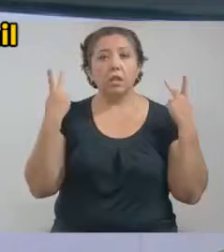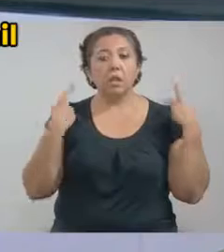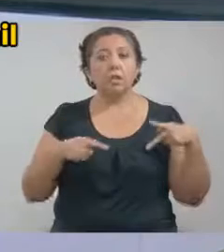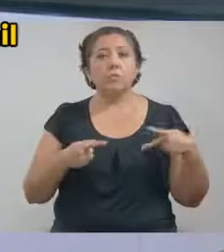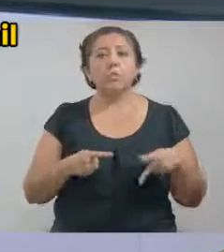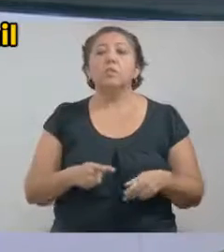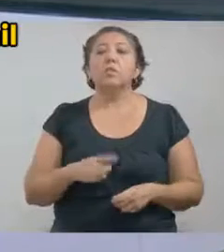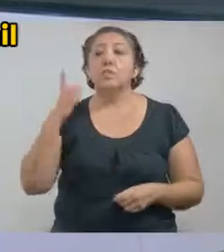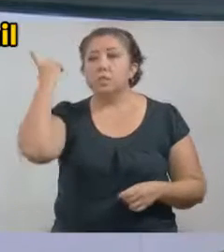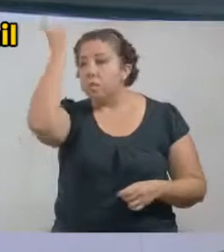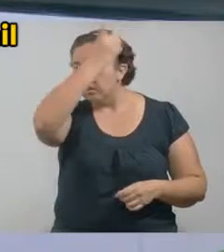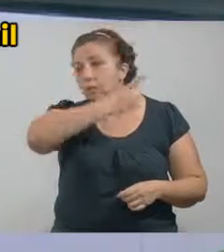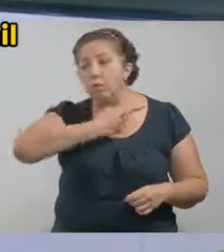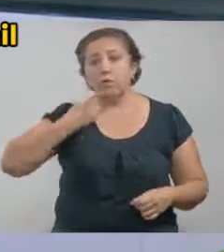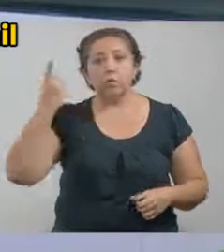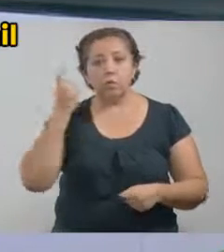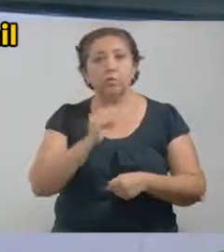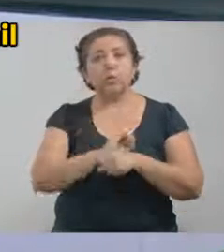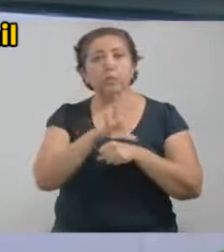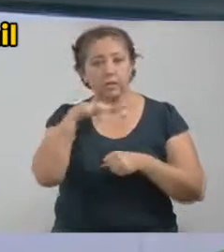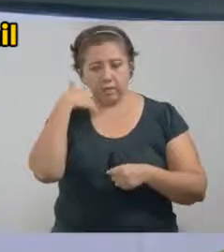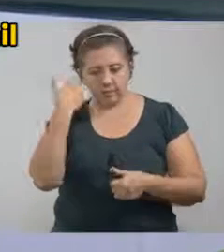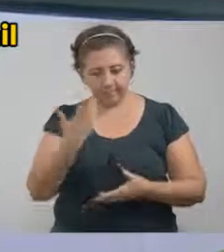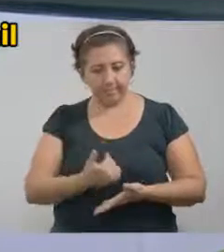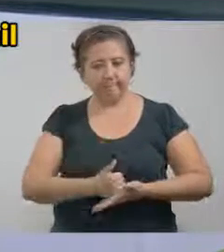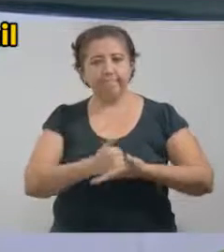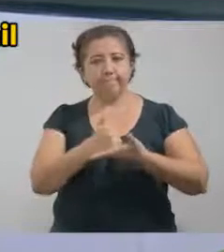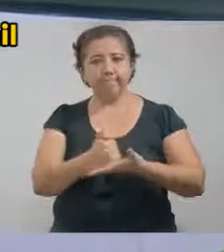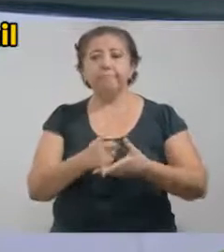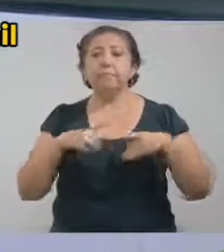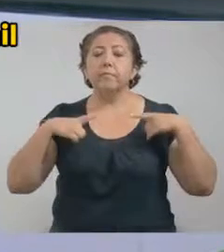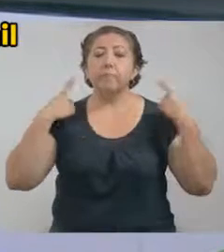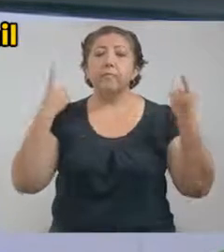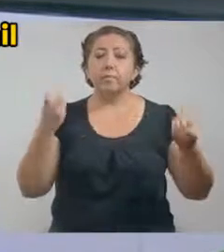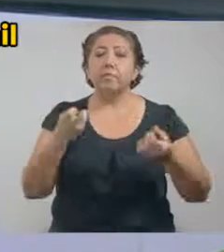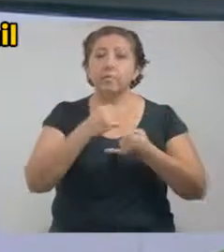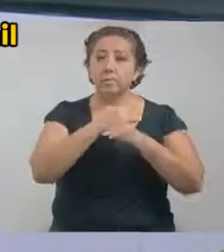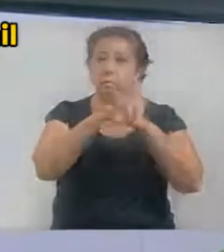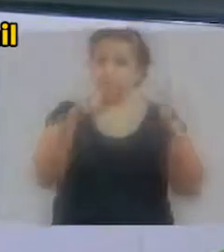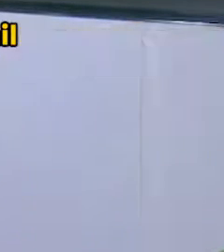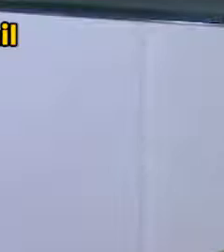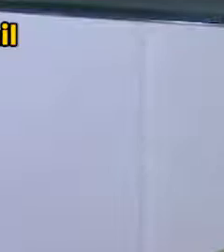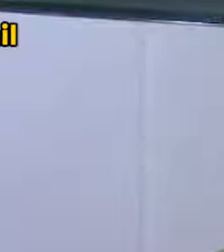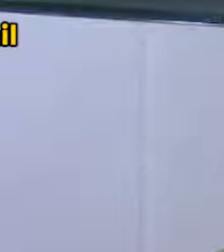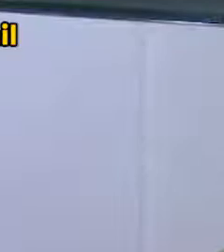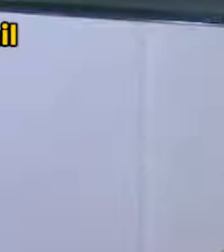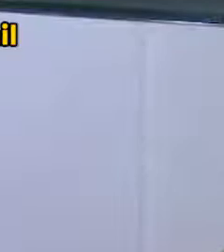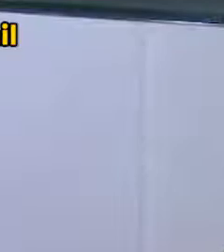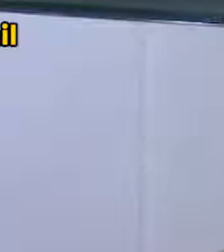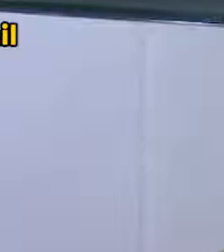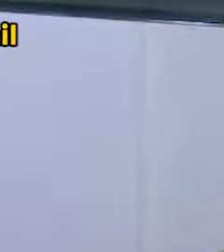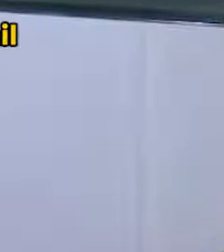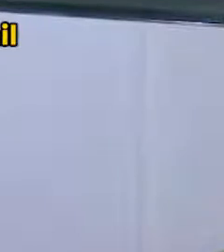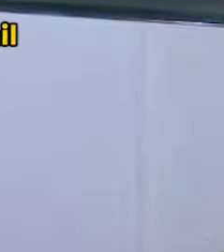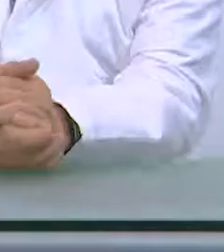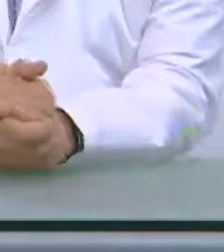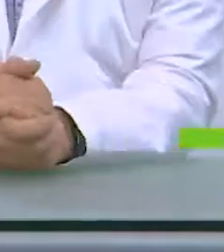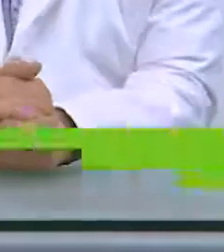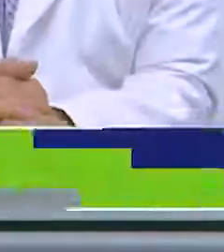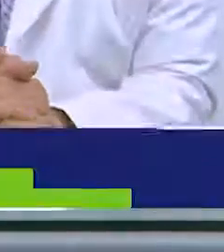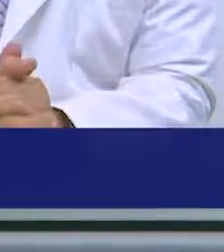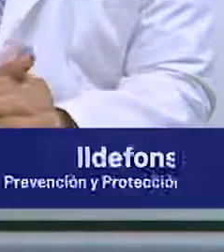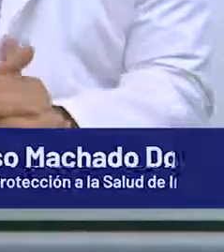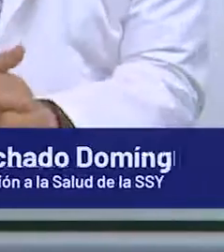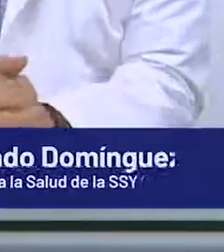personas que al ser diagnosticadas con coronavirus desean cooperar, proporcionando esta información. Doctor, hasta aquí el reporte del día de hoy.